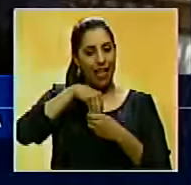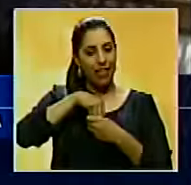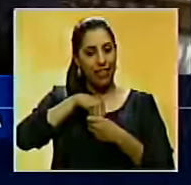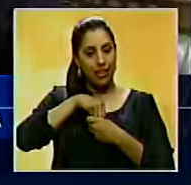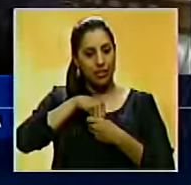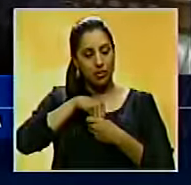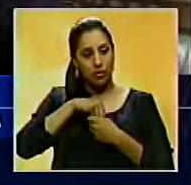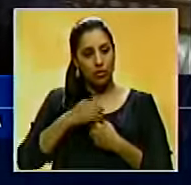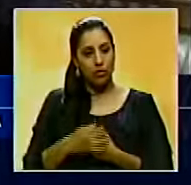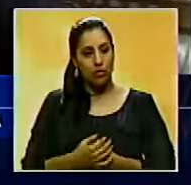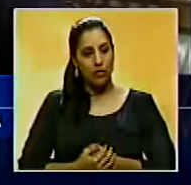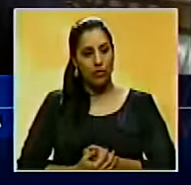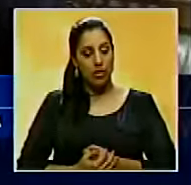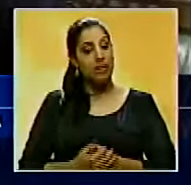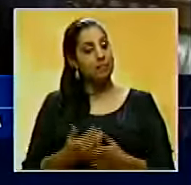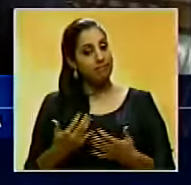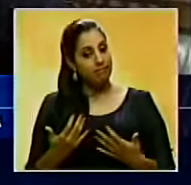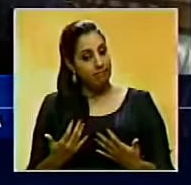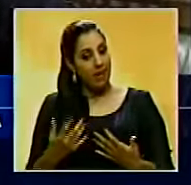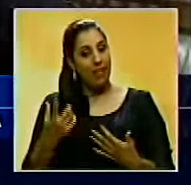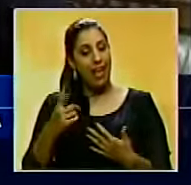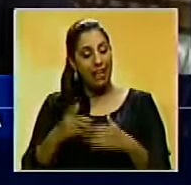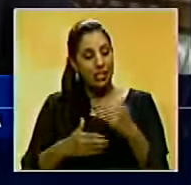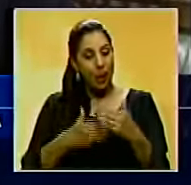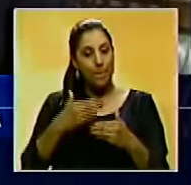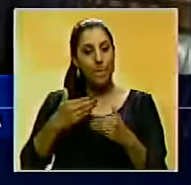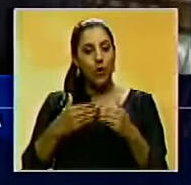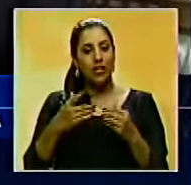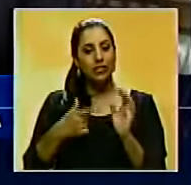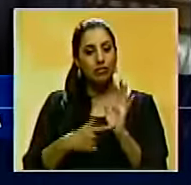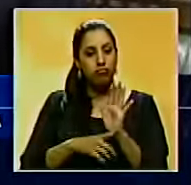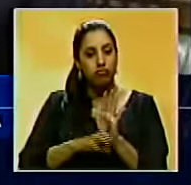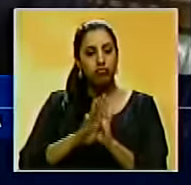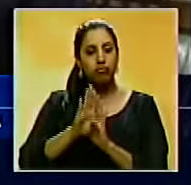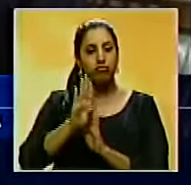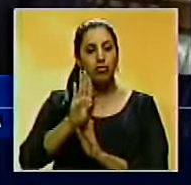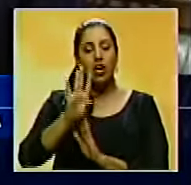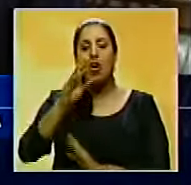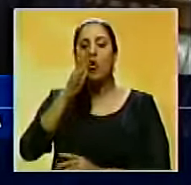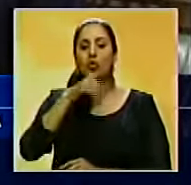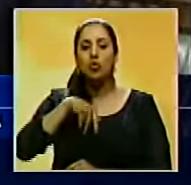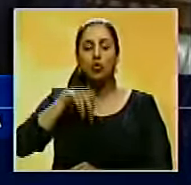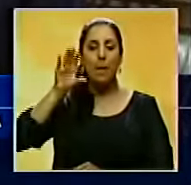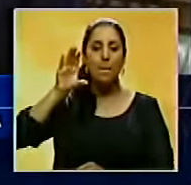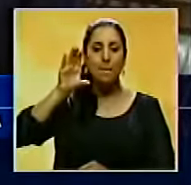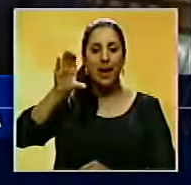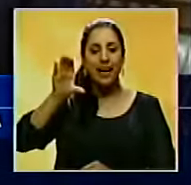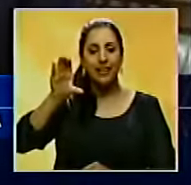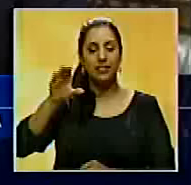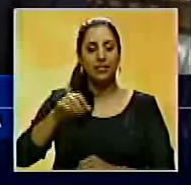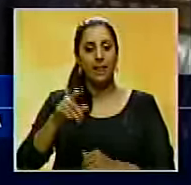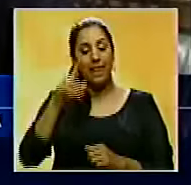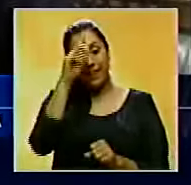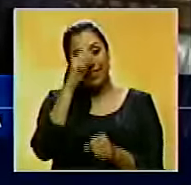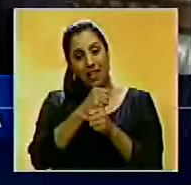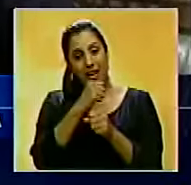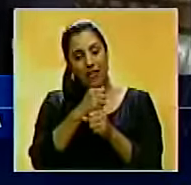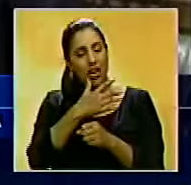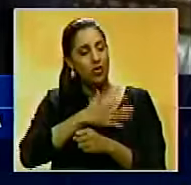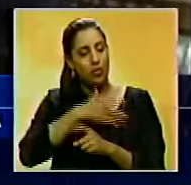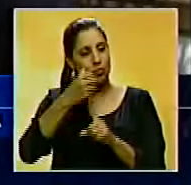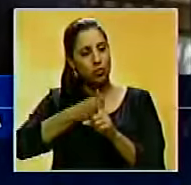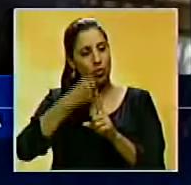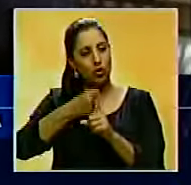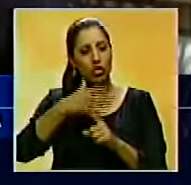y hacer el progreso de la prosperidad de nuestra nación. He trabajado por esto